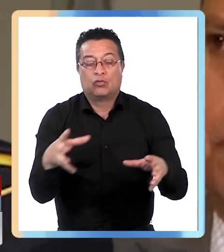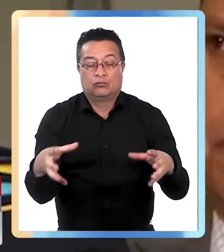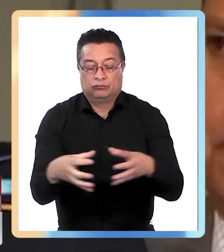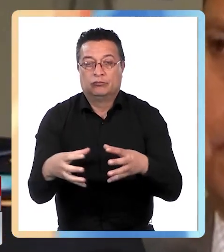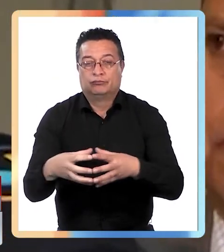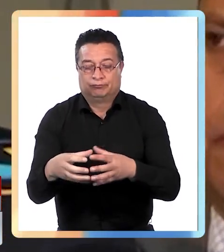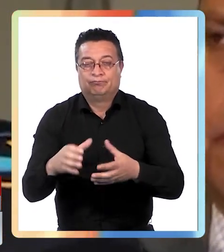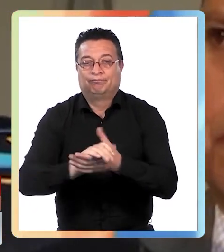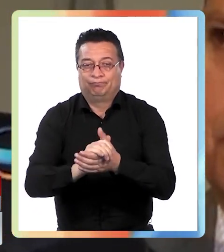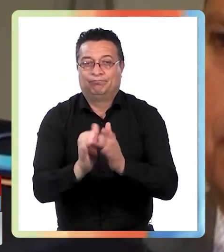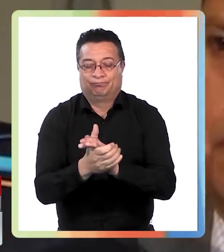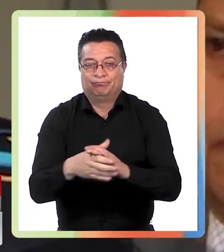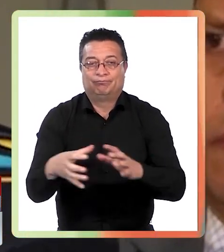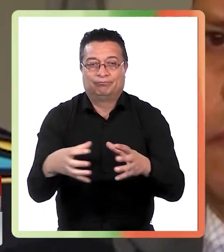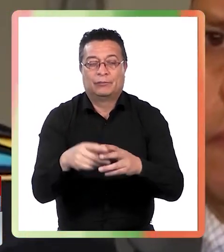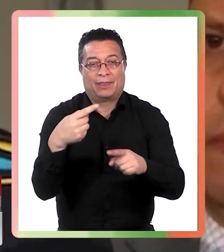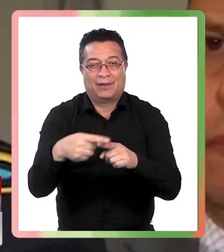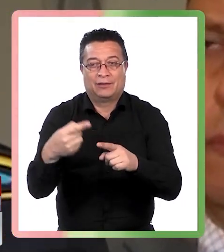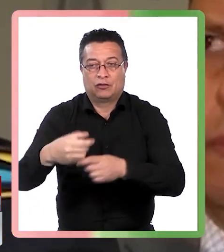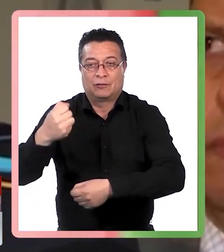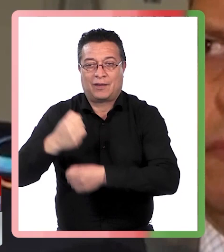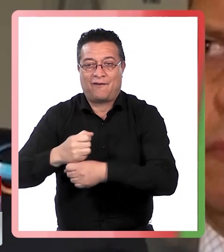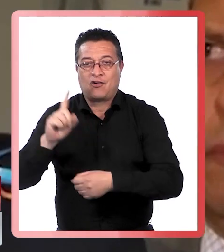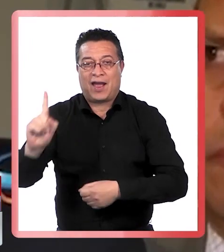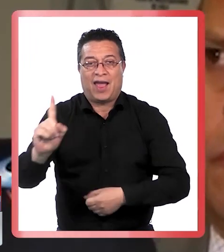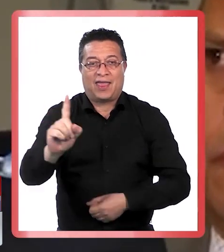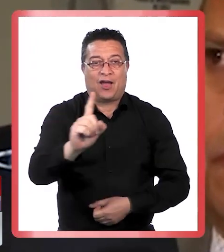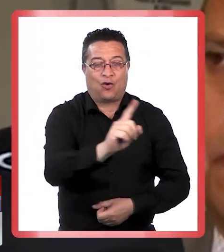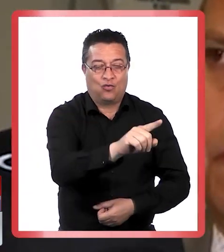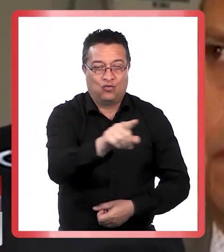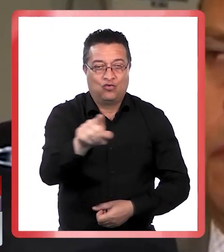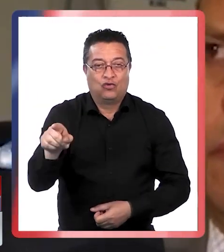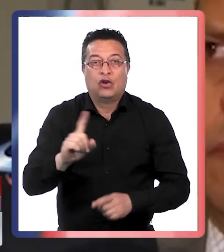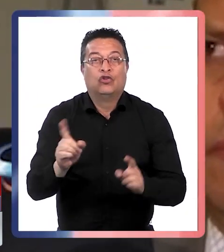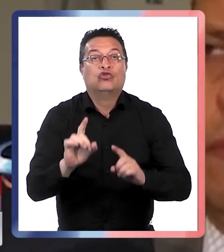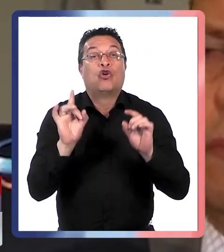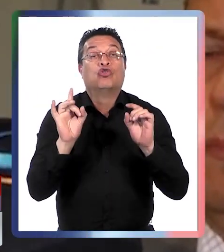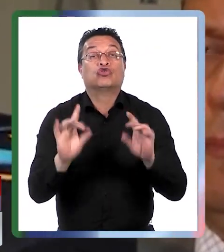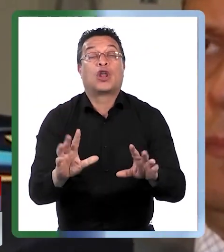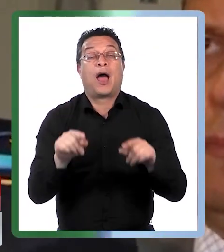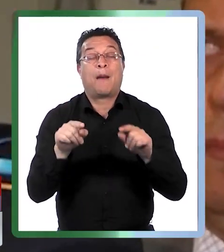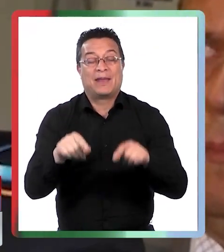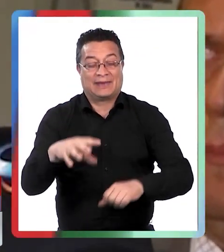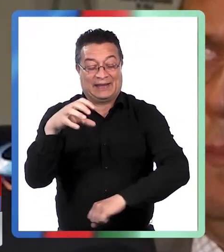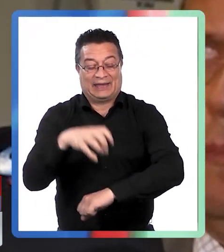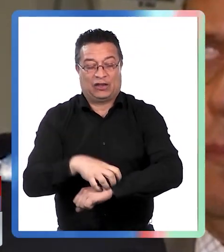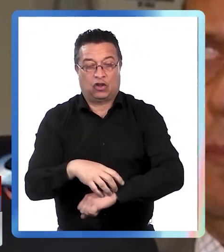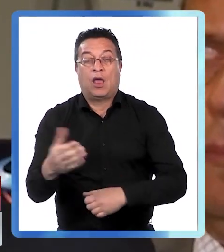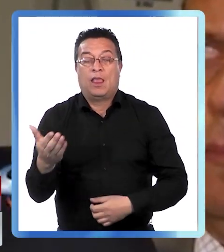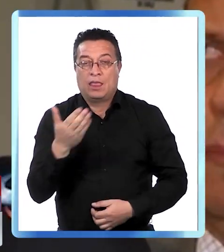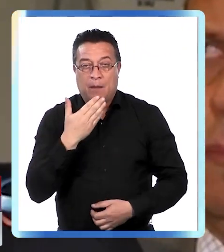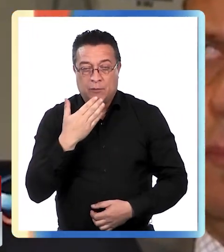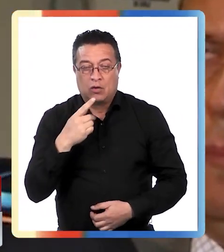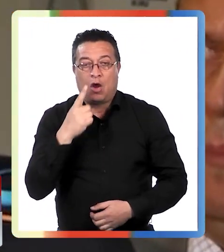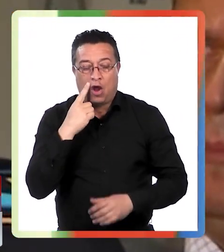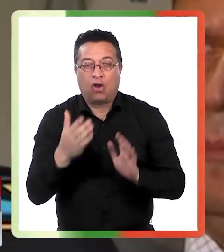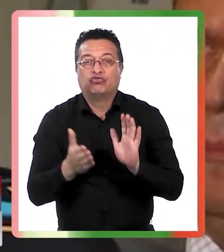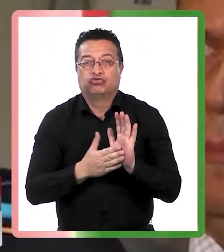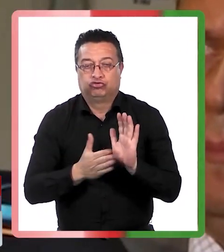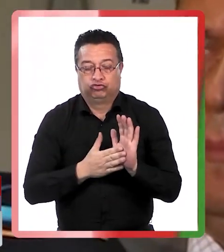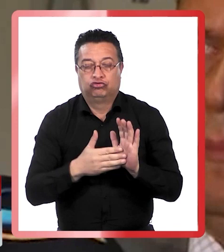correspondería una banda criminal con distintas funciones que no solamente operarían solamente en la región sino que tenemos